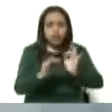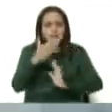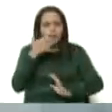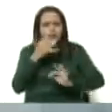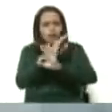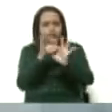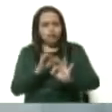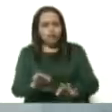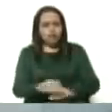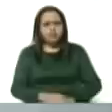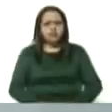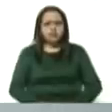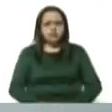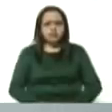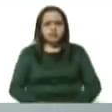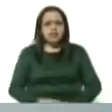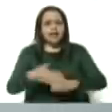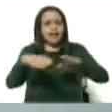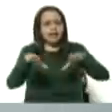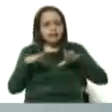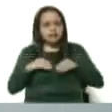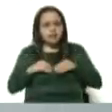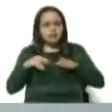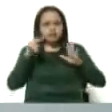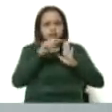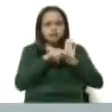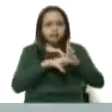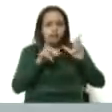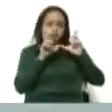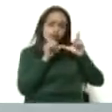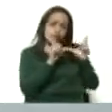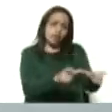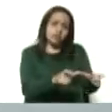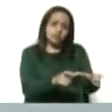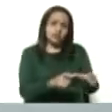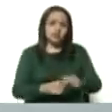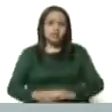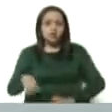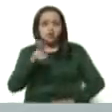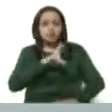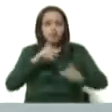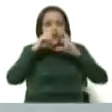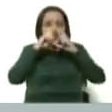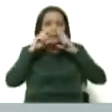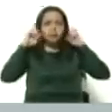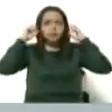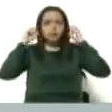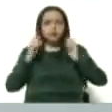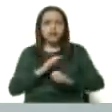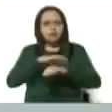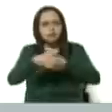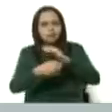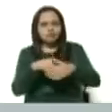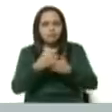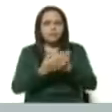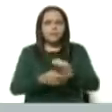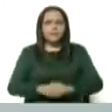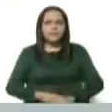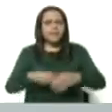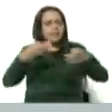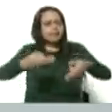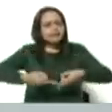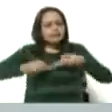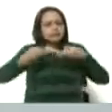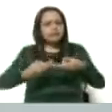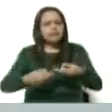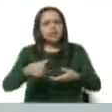es a través del cumplimiento estricto de la cuarentena el uso del tapabocas el lavarse las manos frecuentemente